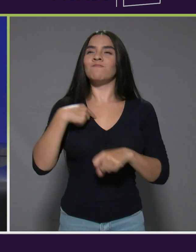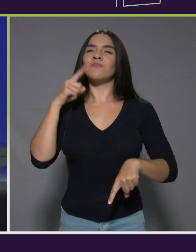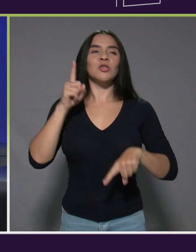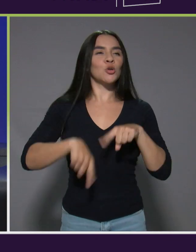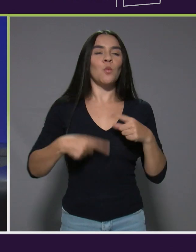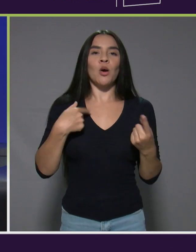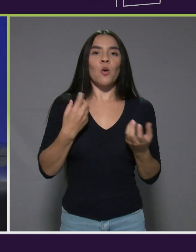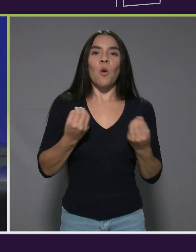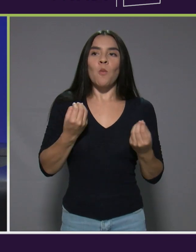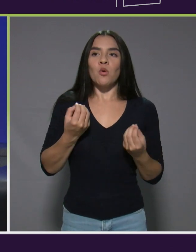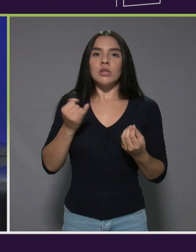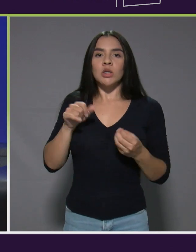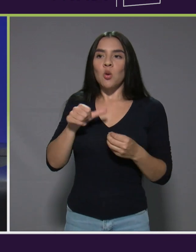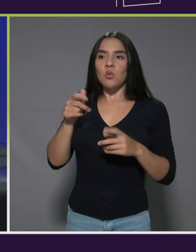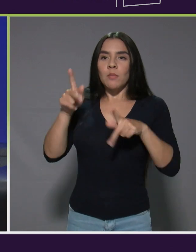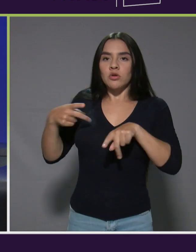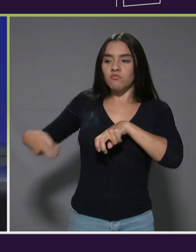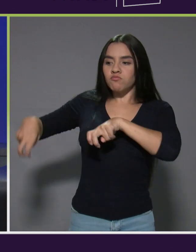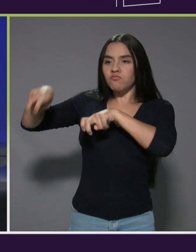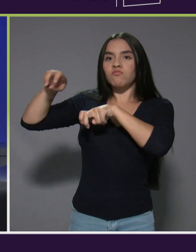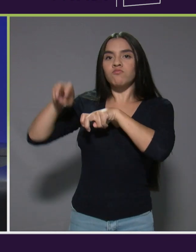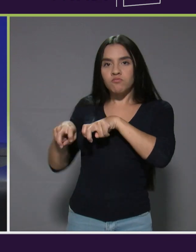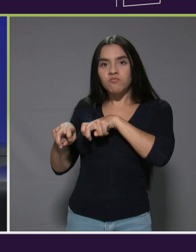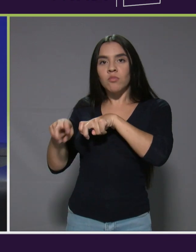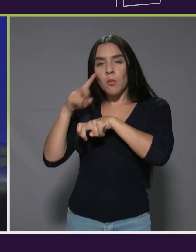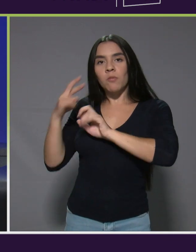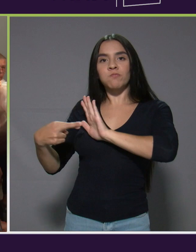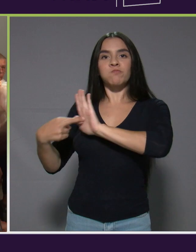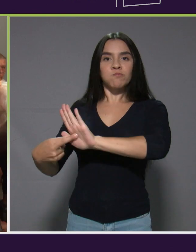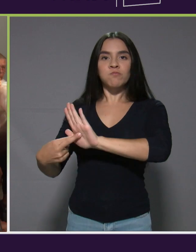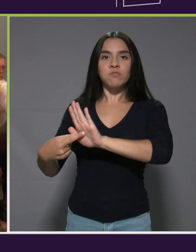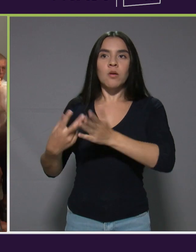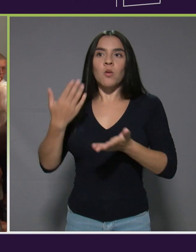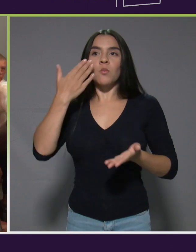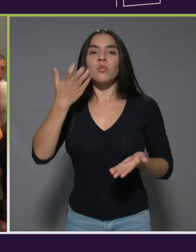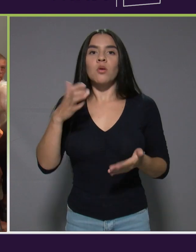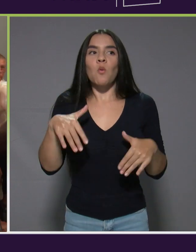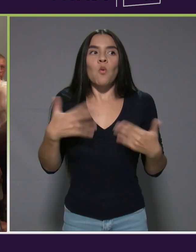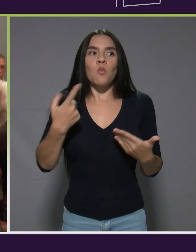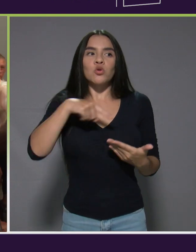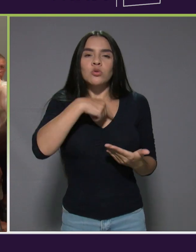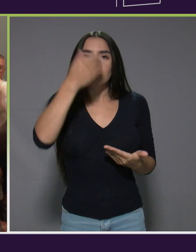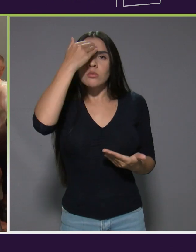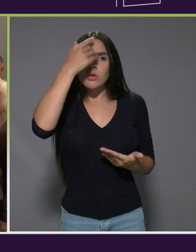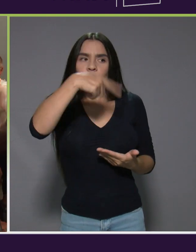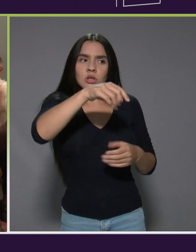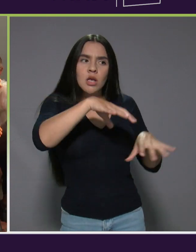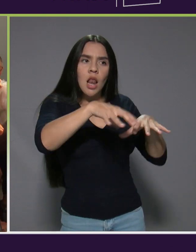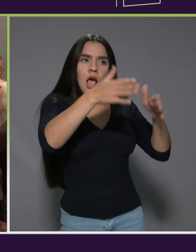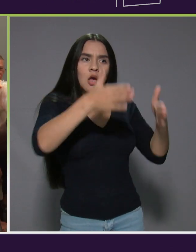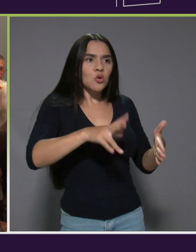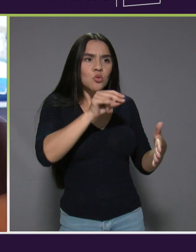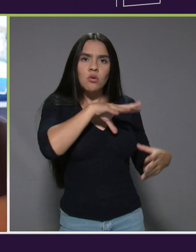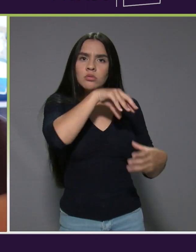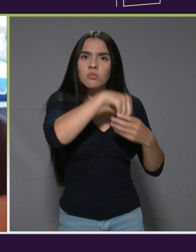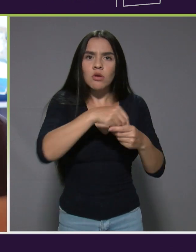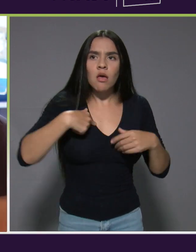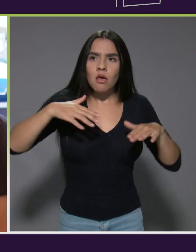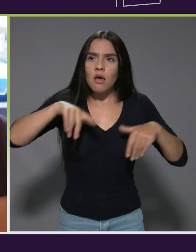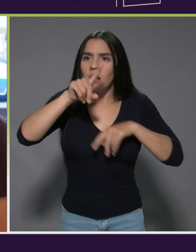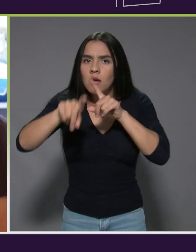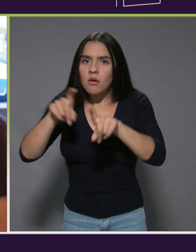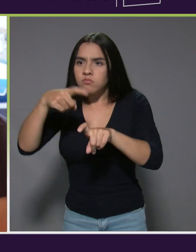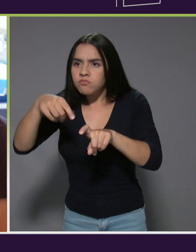sentado a la par mía. Justo lo que está diciendo, ¿cómo medimos si los actores no están involucrados y no lo estamos preguntando?